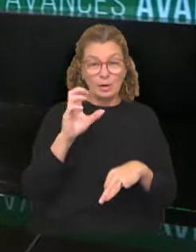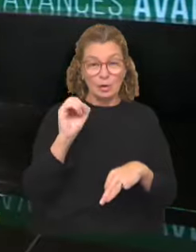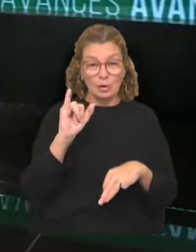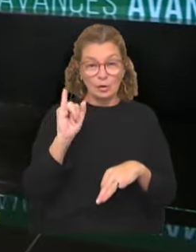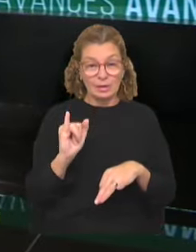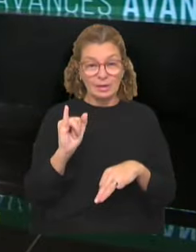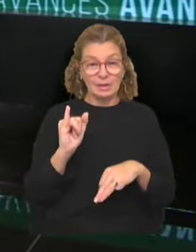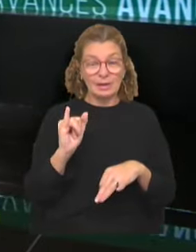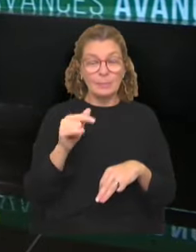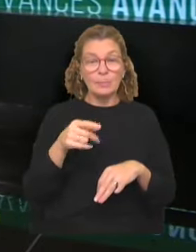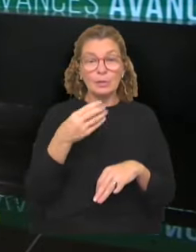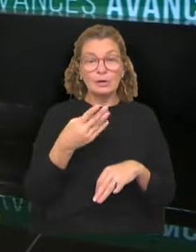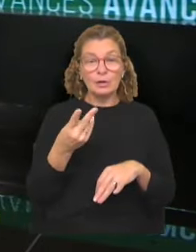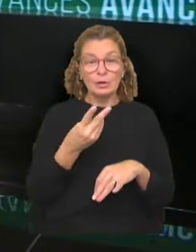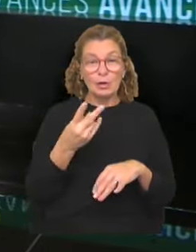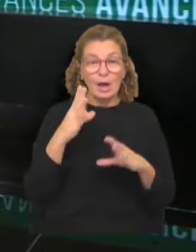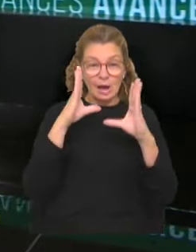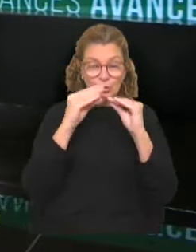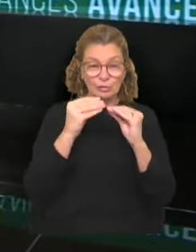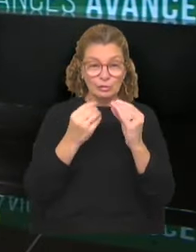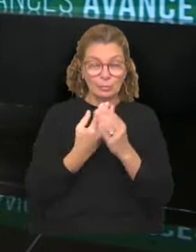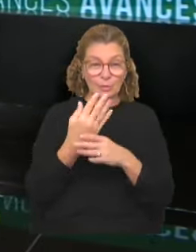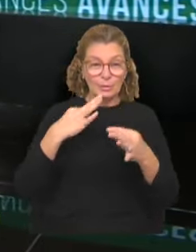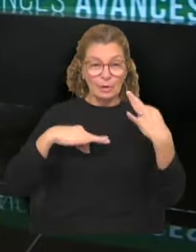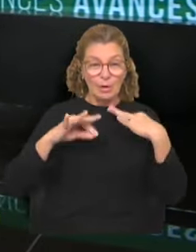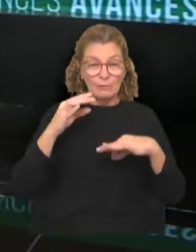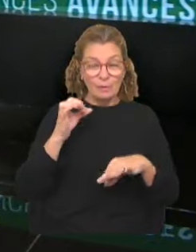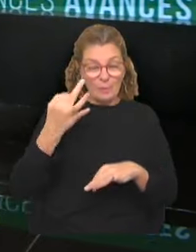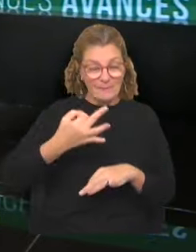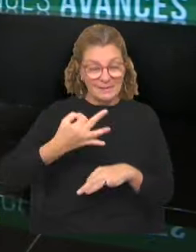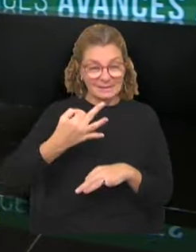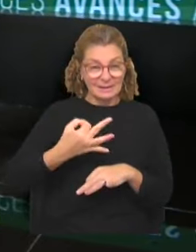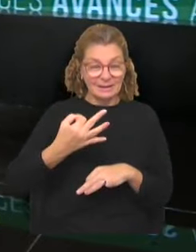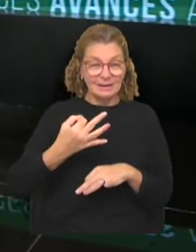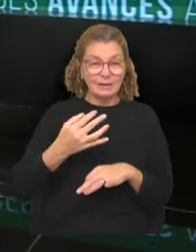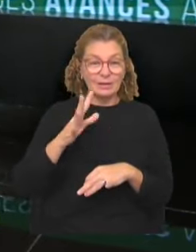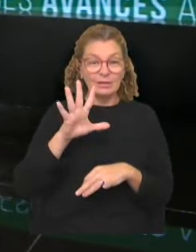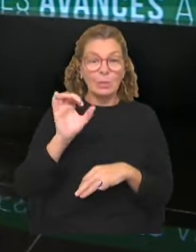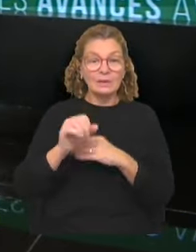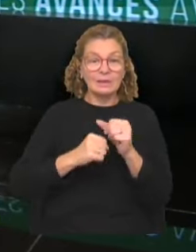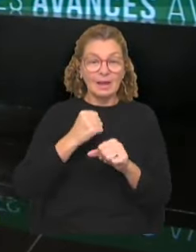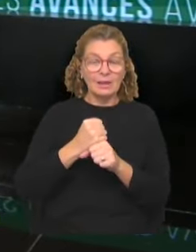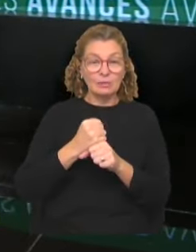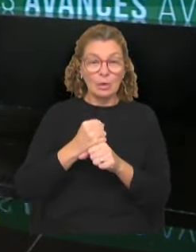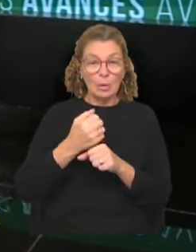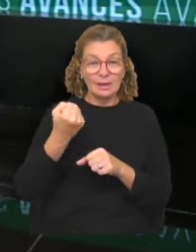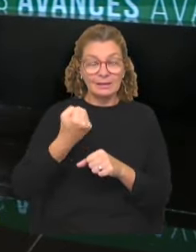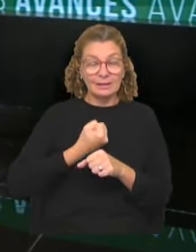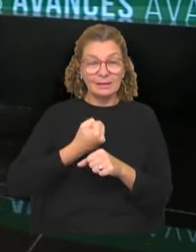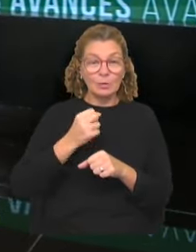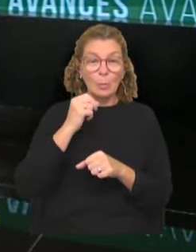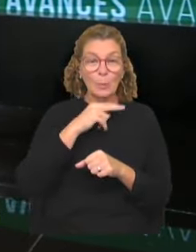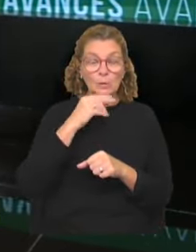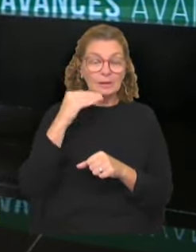Karina Tassino. Porque ellos anoche estrenaron una obra muy especial en el marco de los 50 años del asesinato de las muchachas de